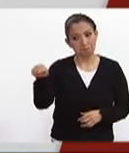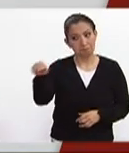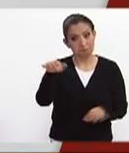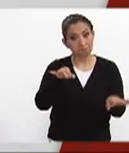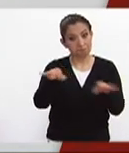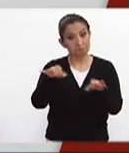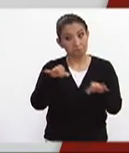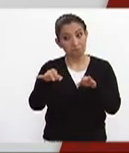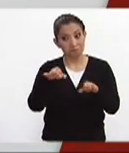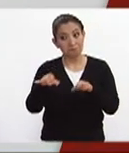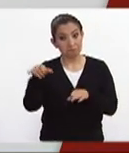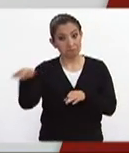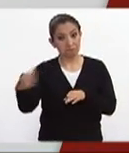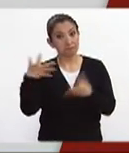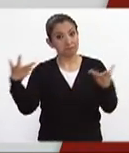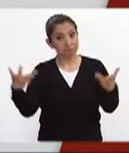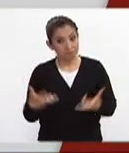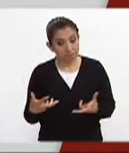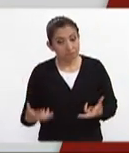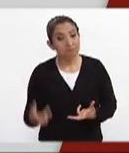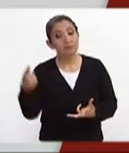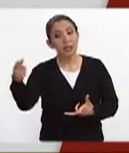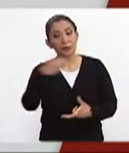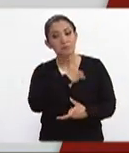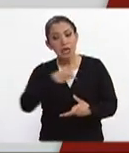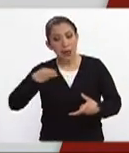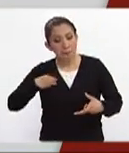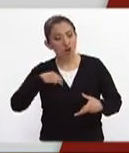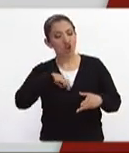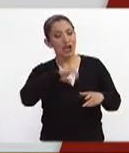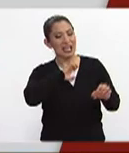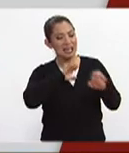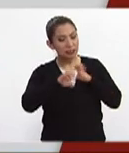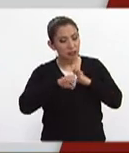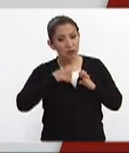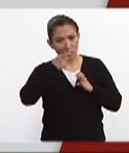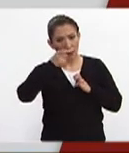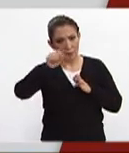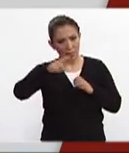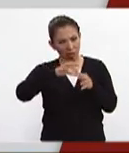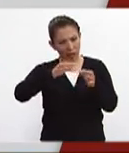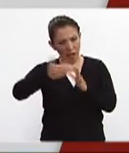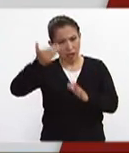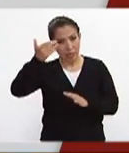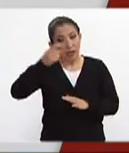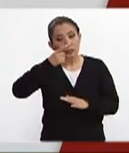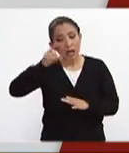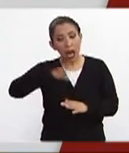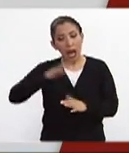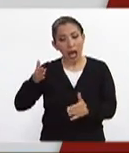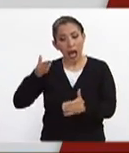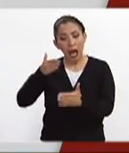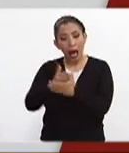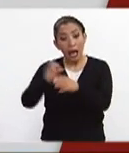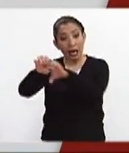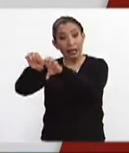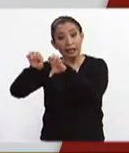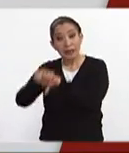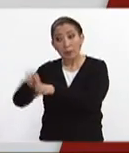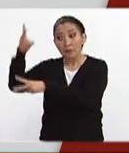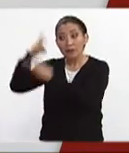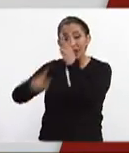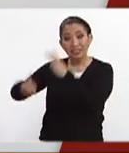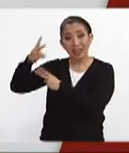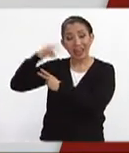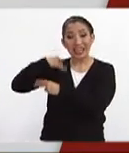labores que están realizando y los integrantes del ejército nos dabas cuenta también de la presencia de equipos que